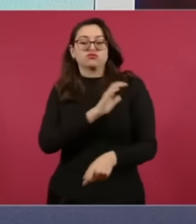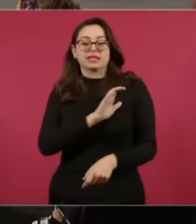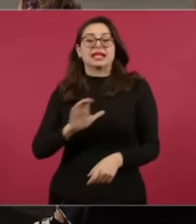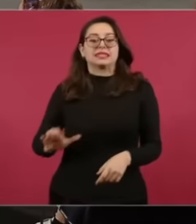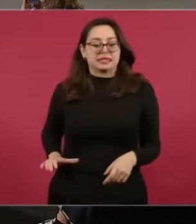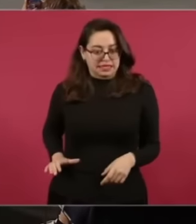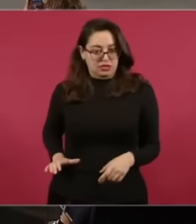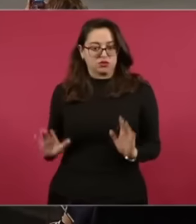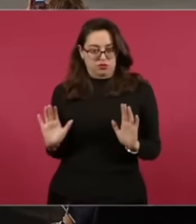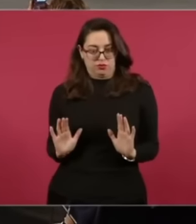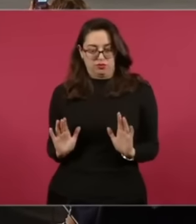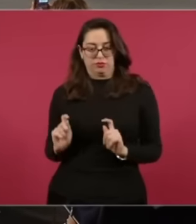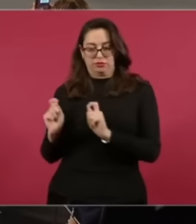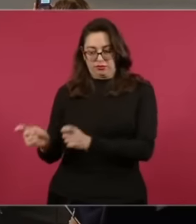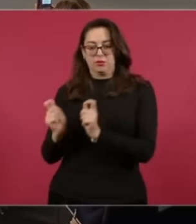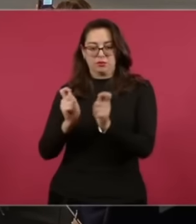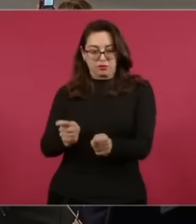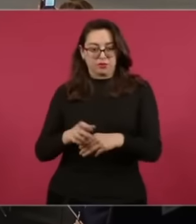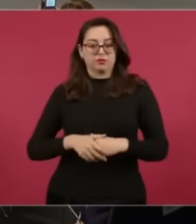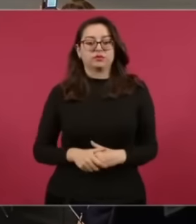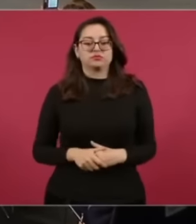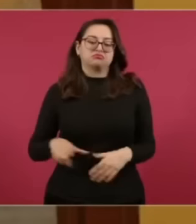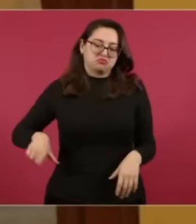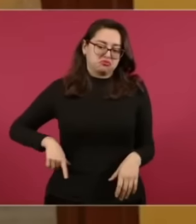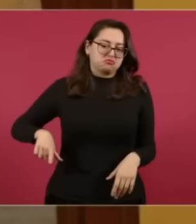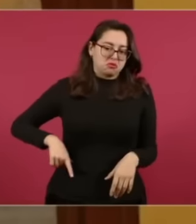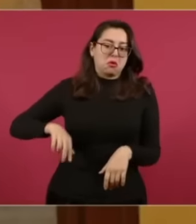La La candidatura Pero dicen Gobernatura